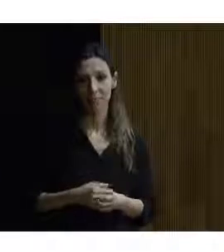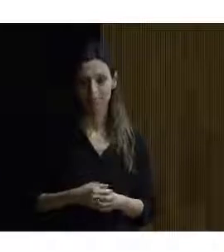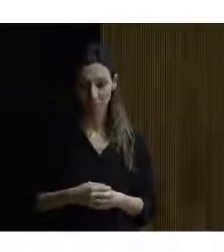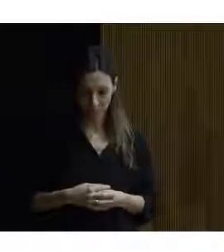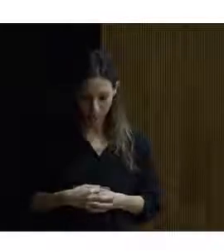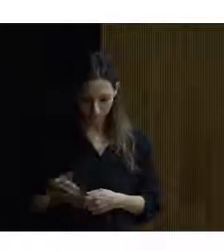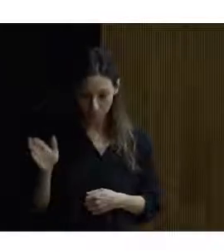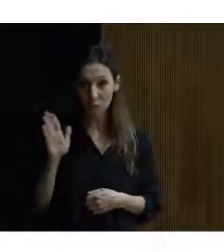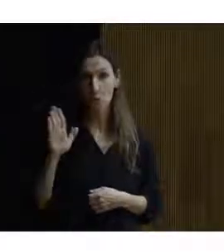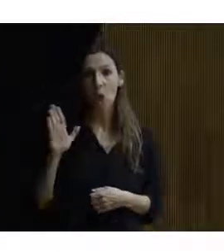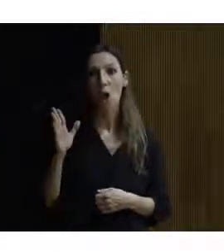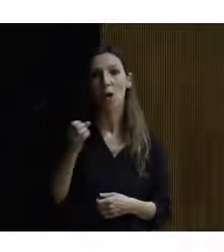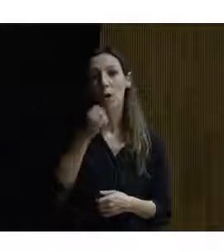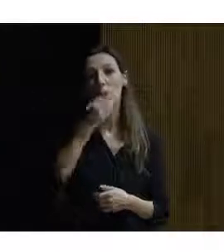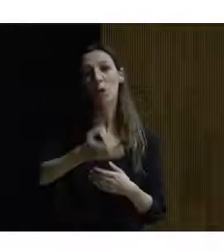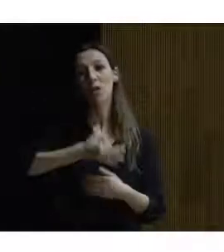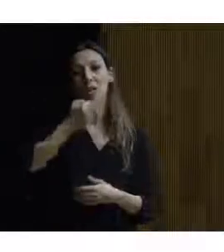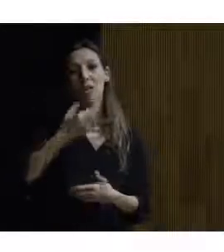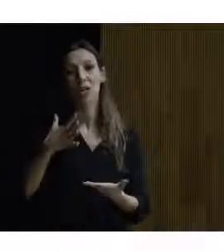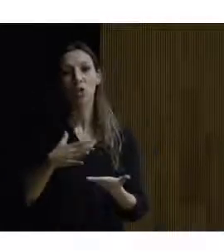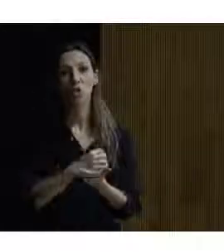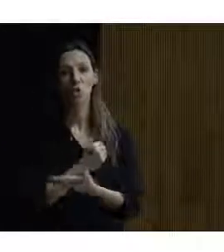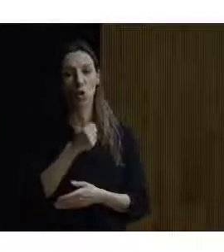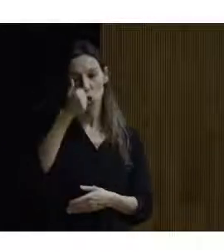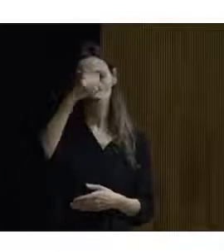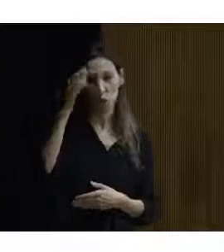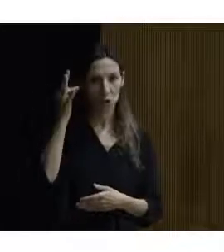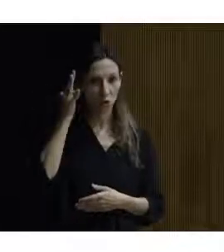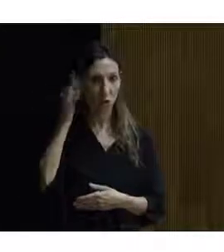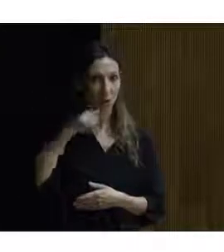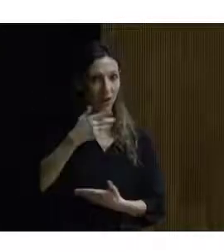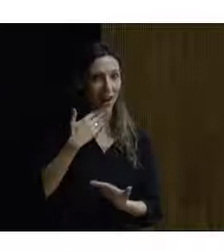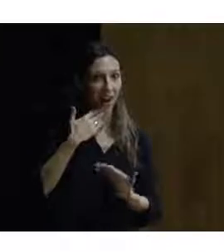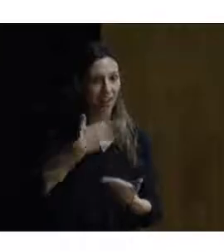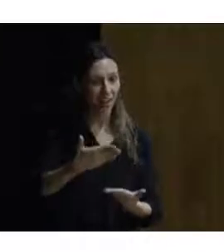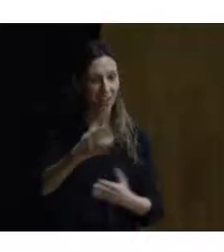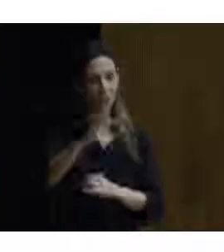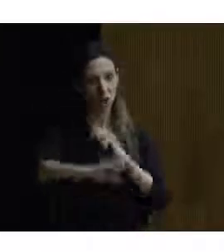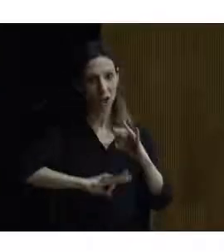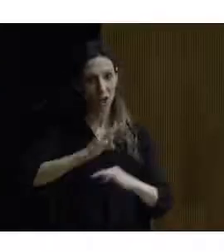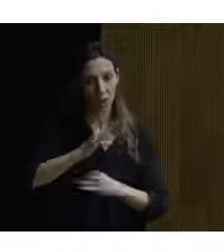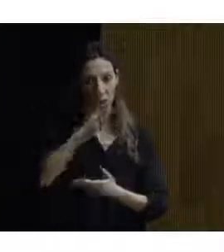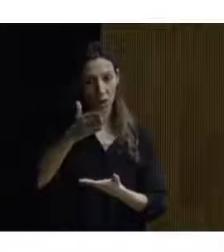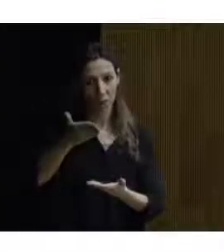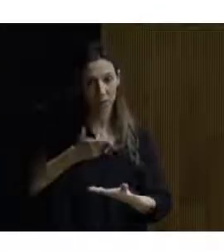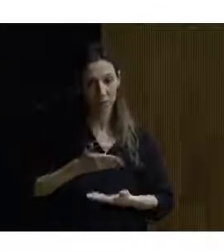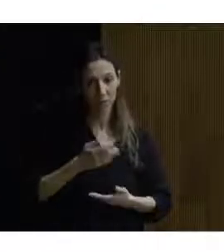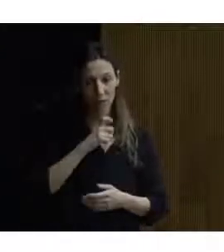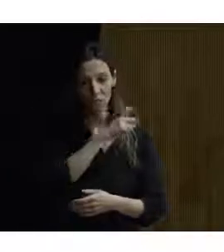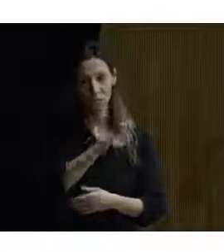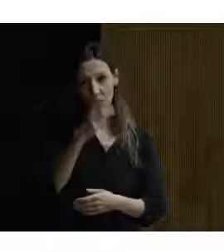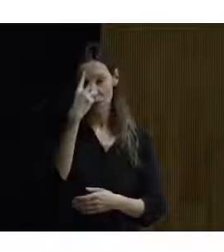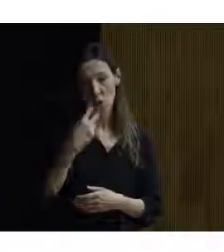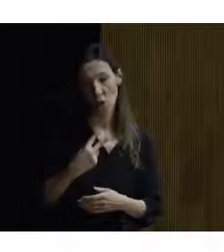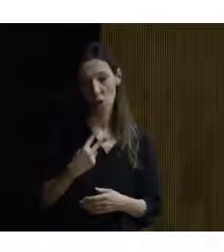hola buenas buenas tardes a todos y a todas primero dar las gracias a la organización por invitar a la Fundación ONCE a estar